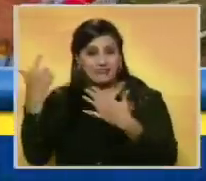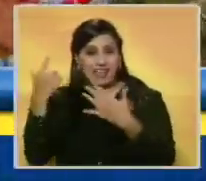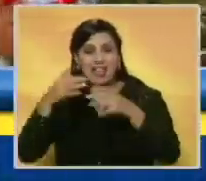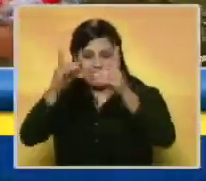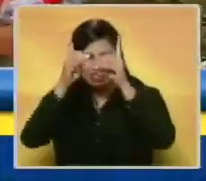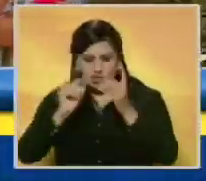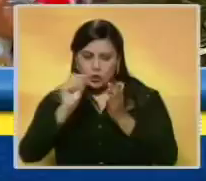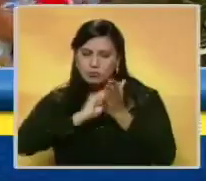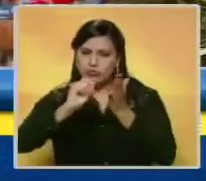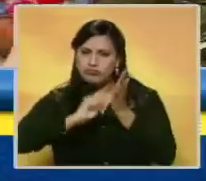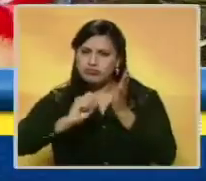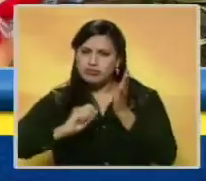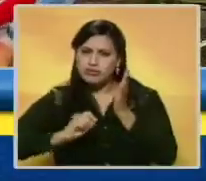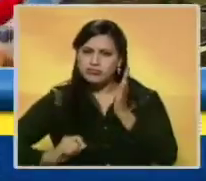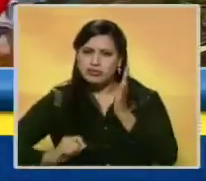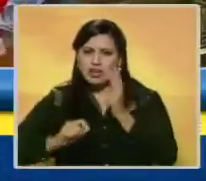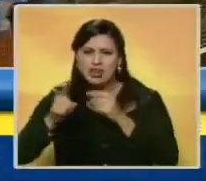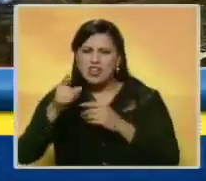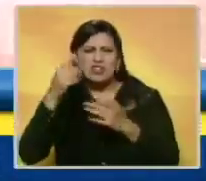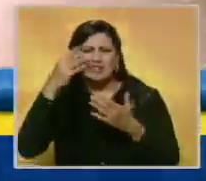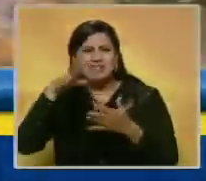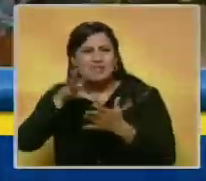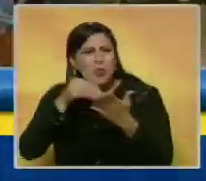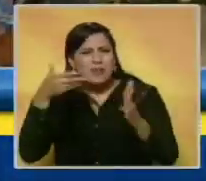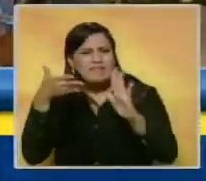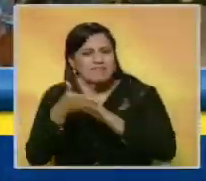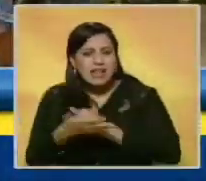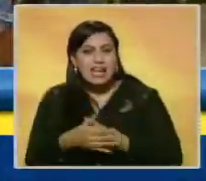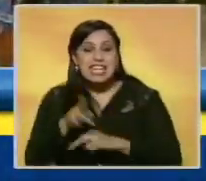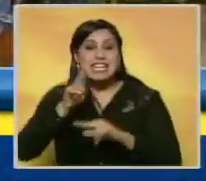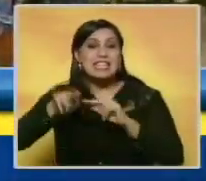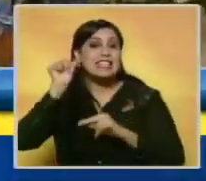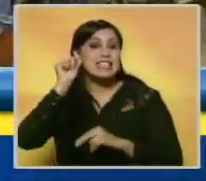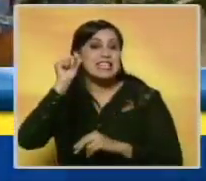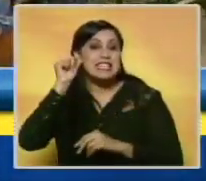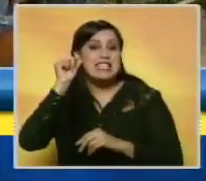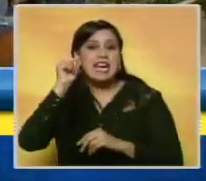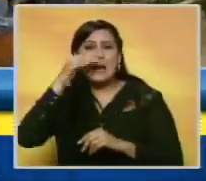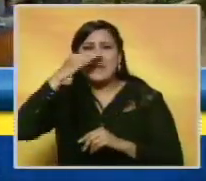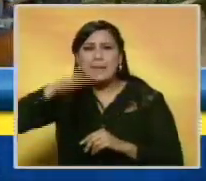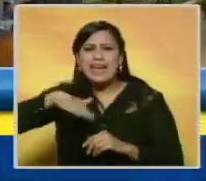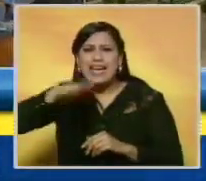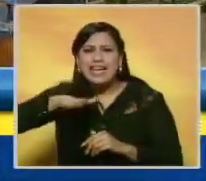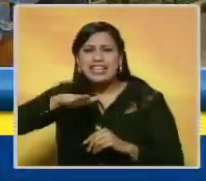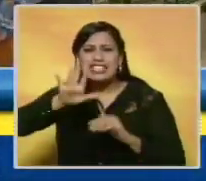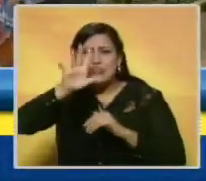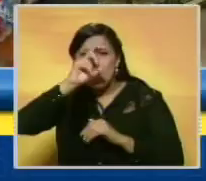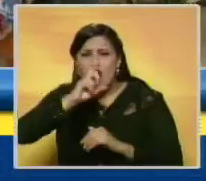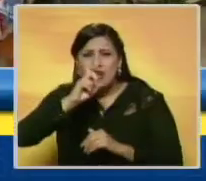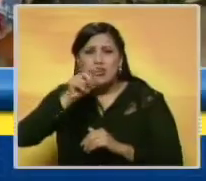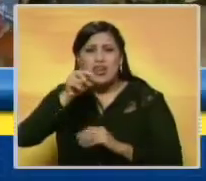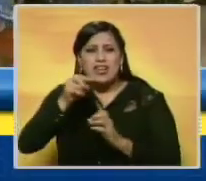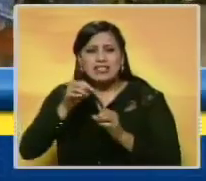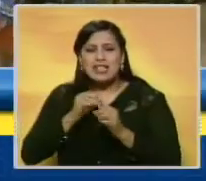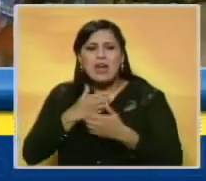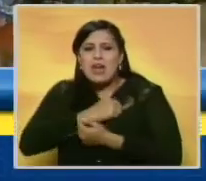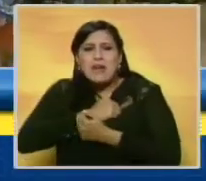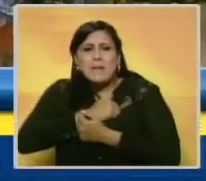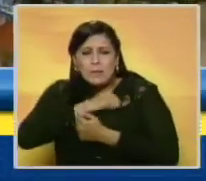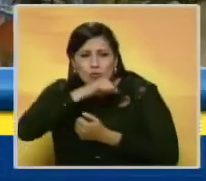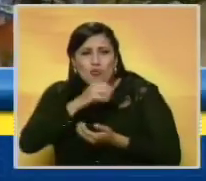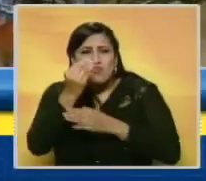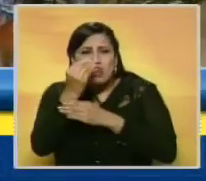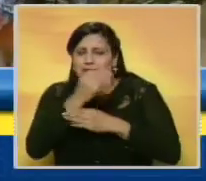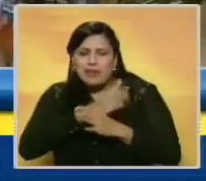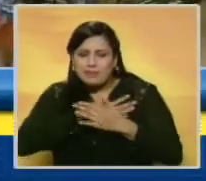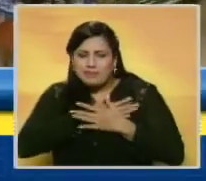decidió componerle una canción al milagro. Argeni, ¿qué te motivó? Una niña de escasa edad que tenga ese desprendimiento por su juguete preferido,